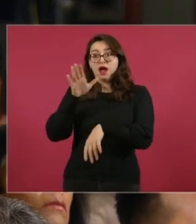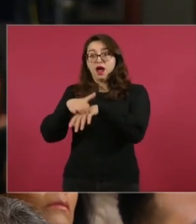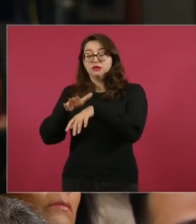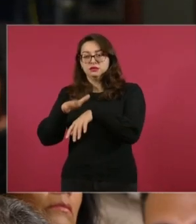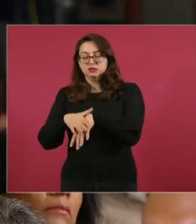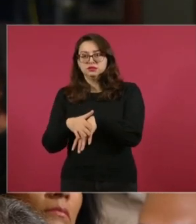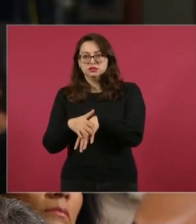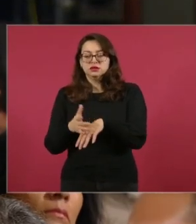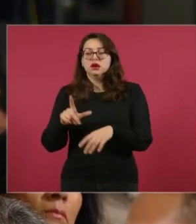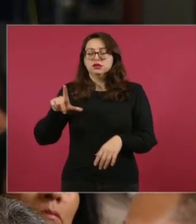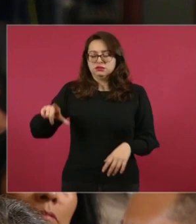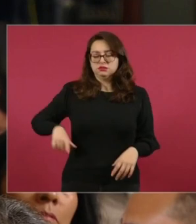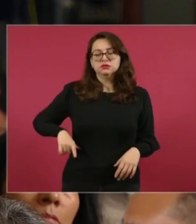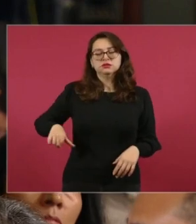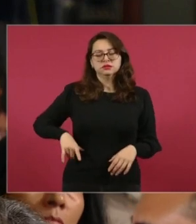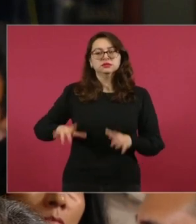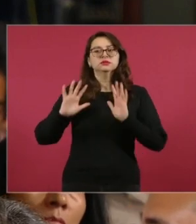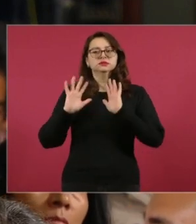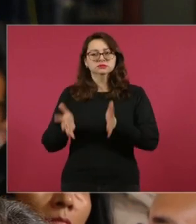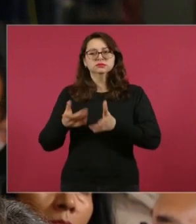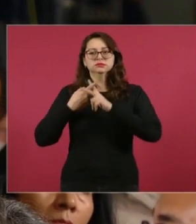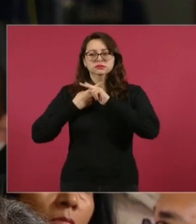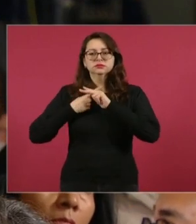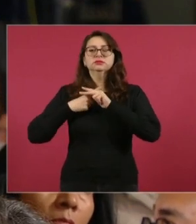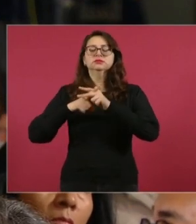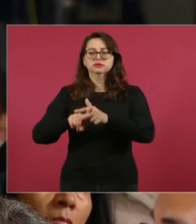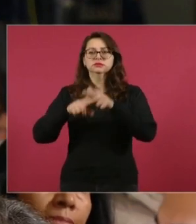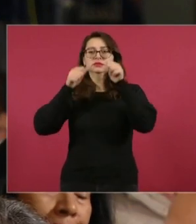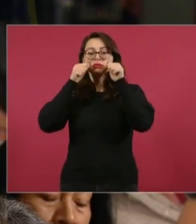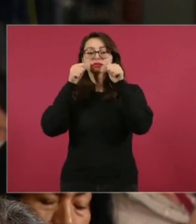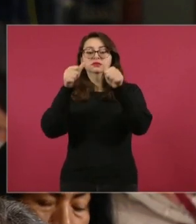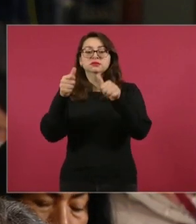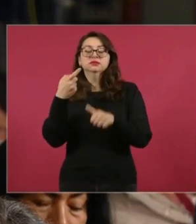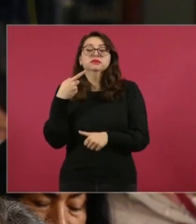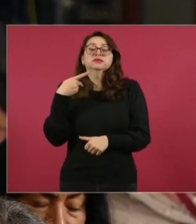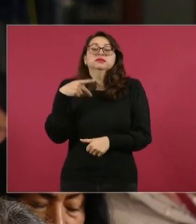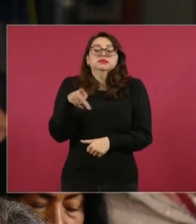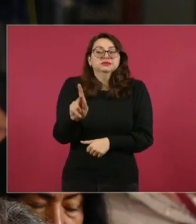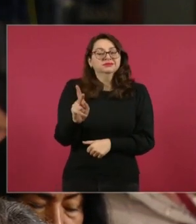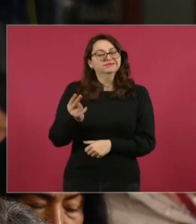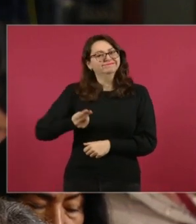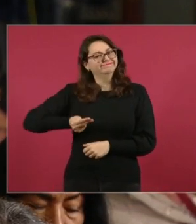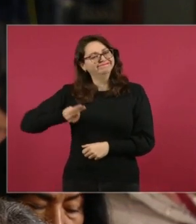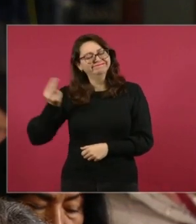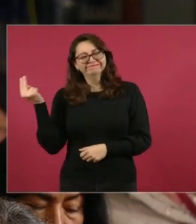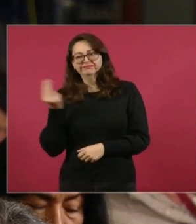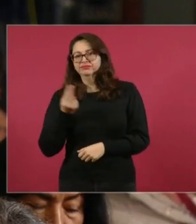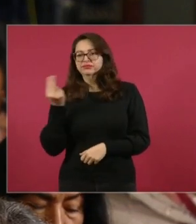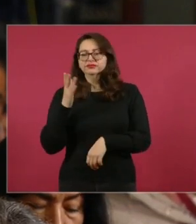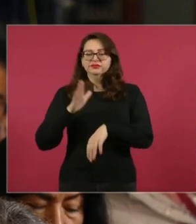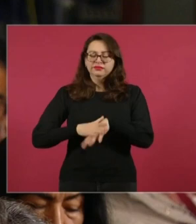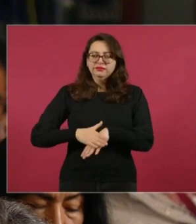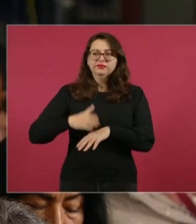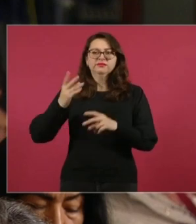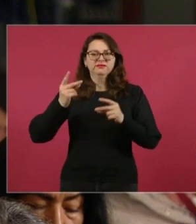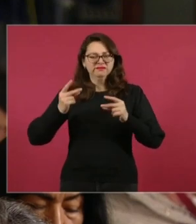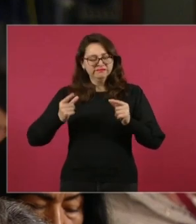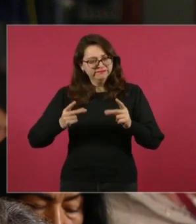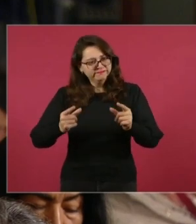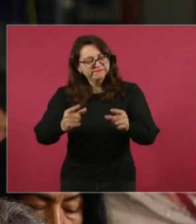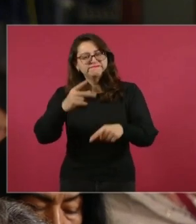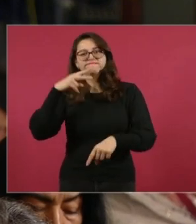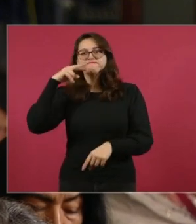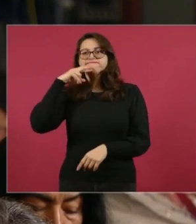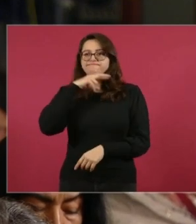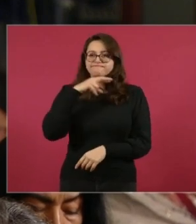el tema de las autoridades de gobierno, pero nuestra petición el día de hoy es que es muy necesario que le den una mayor atención, una mayor